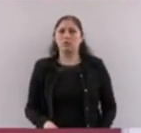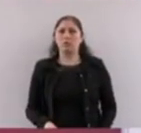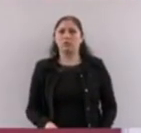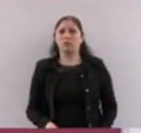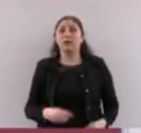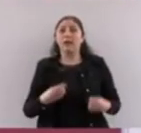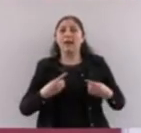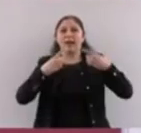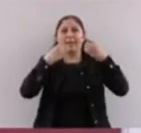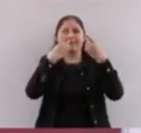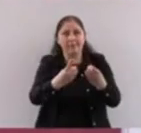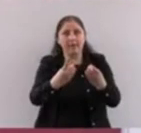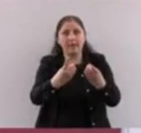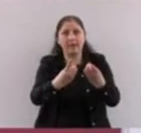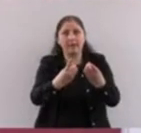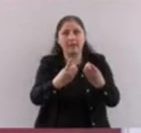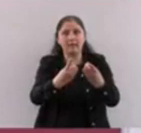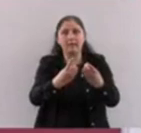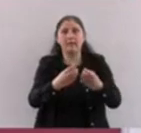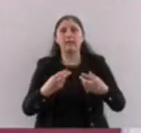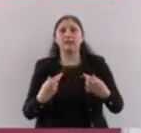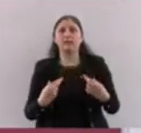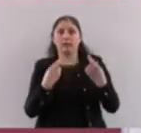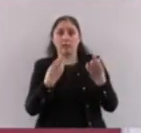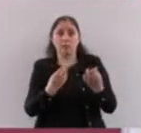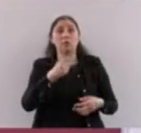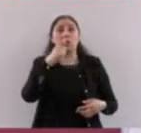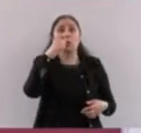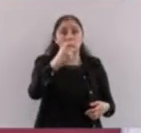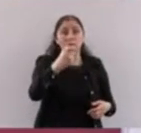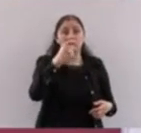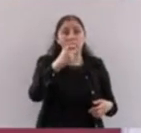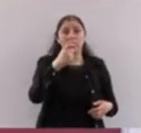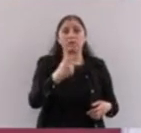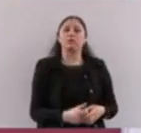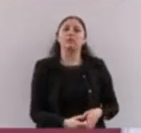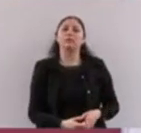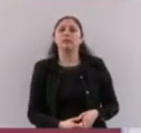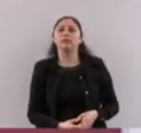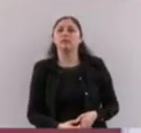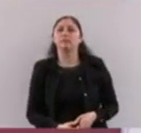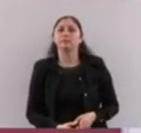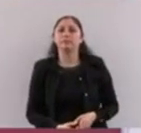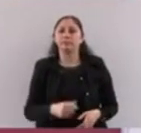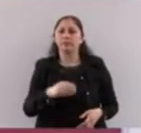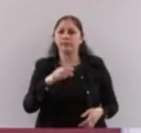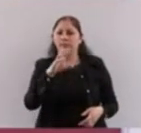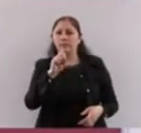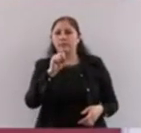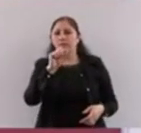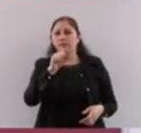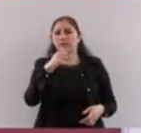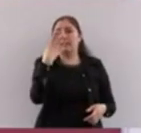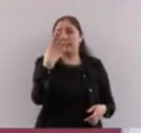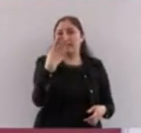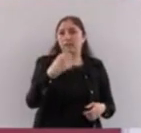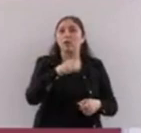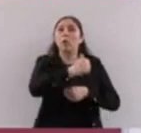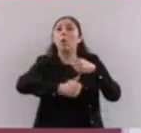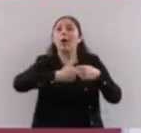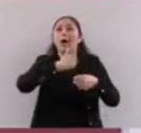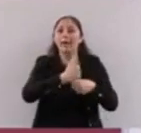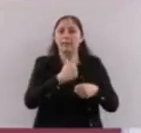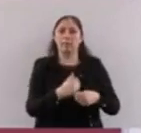ustedes a partir de los 65 años. Y lo quiso colocar en la Constitución para que